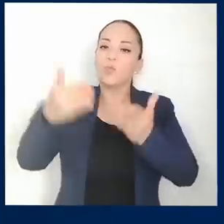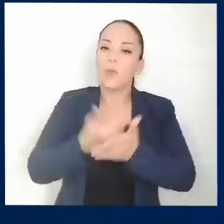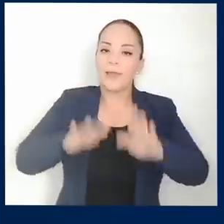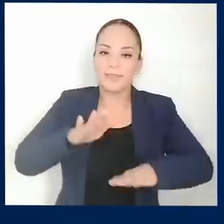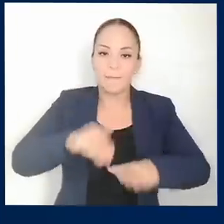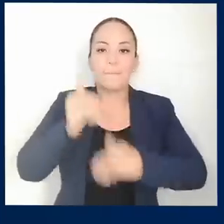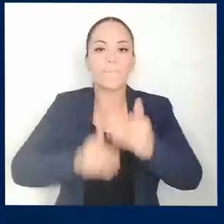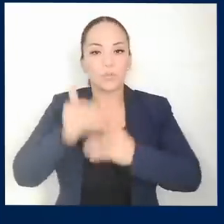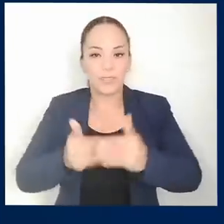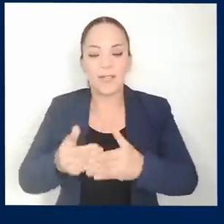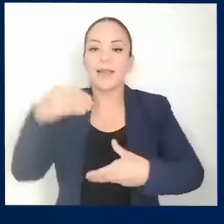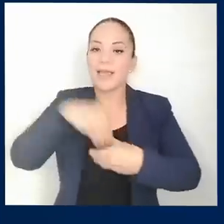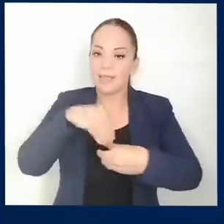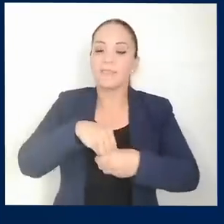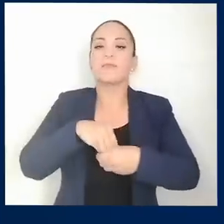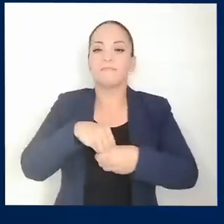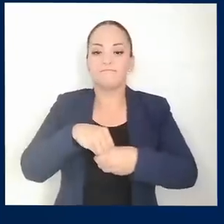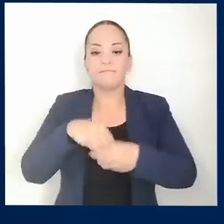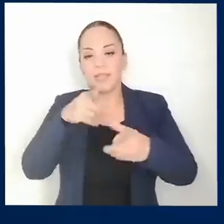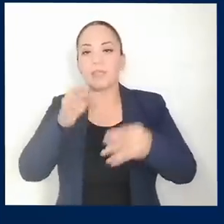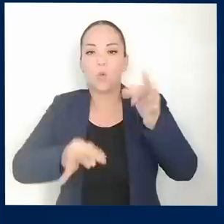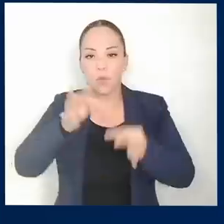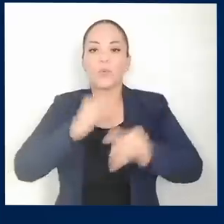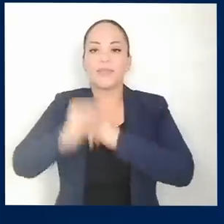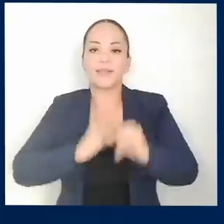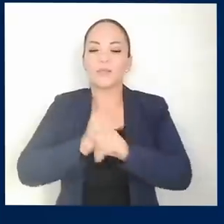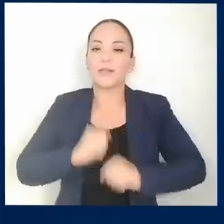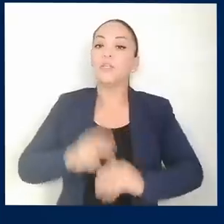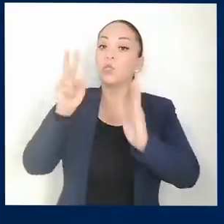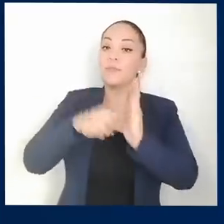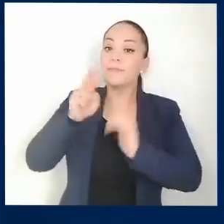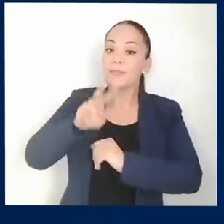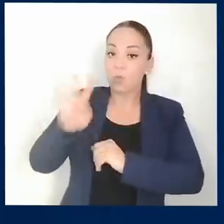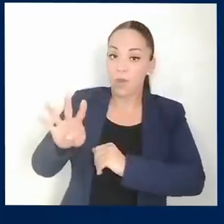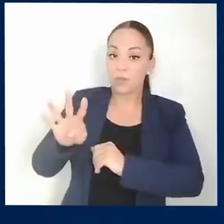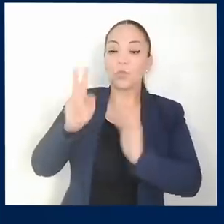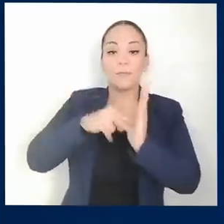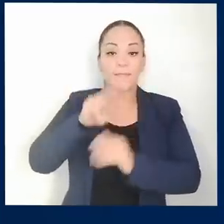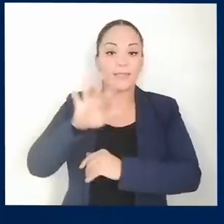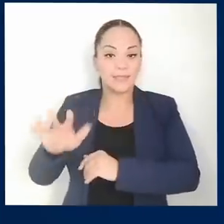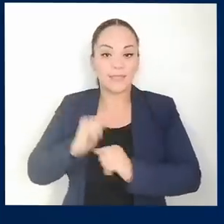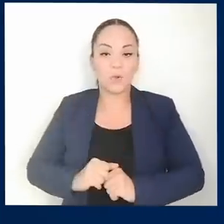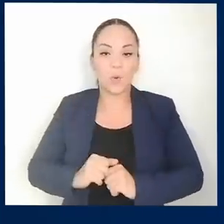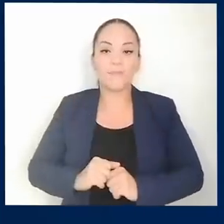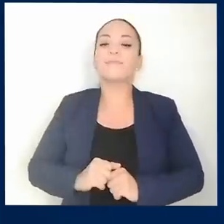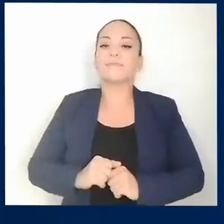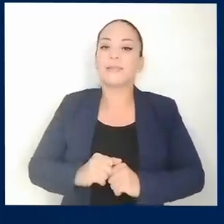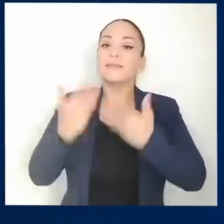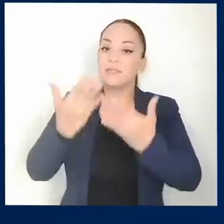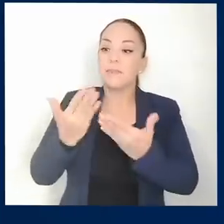procesal dentro del arbitraje internacional. 2024-2025. Se prevé tener una